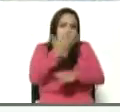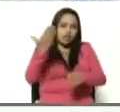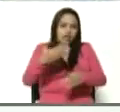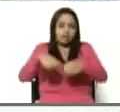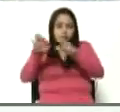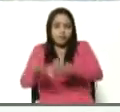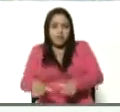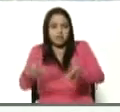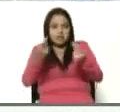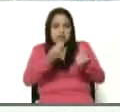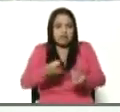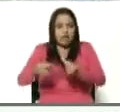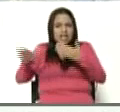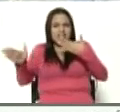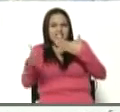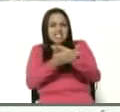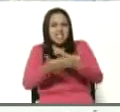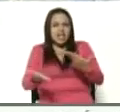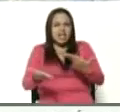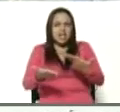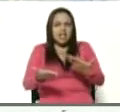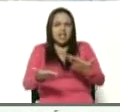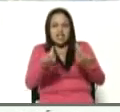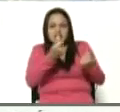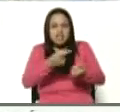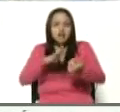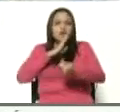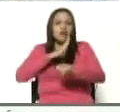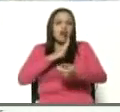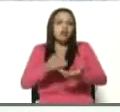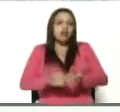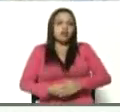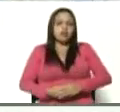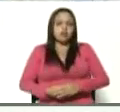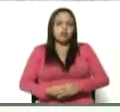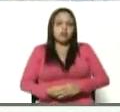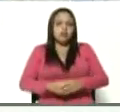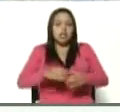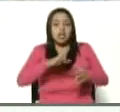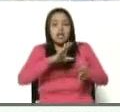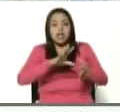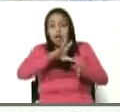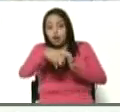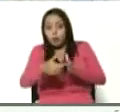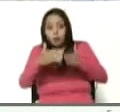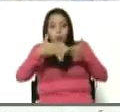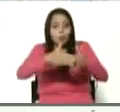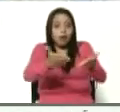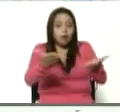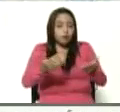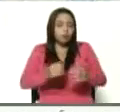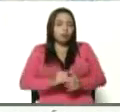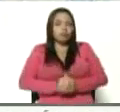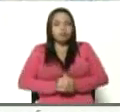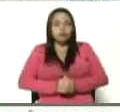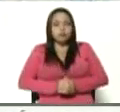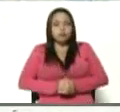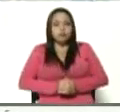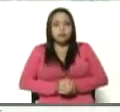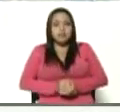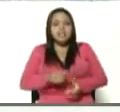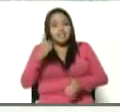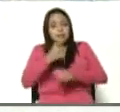Le cierran las cuentas bancarias. Le expropian los barcos. Tenemos que tener